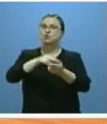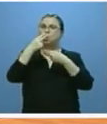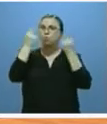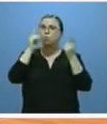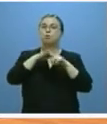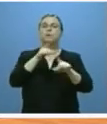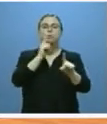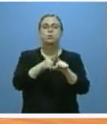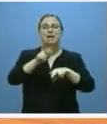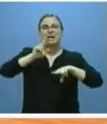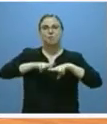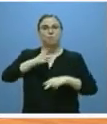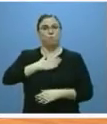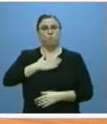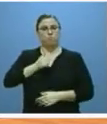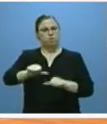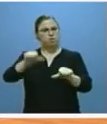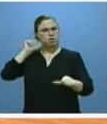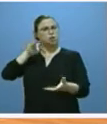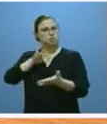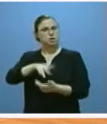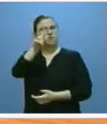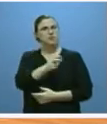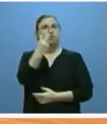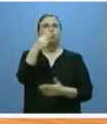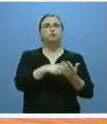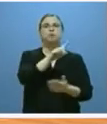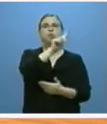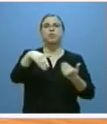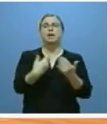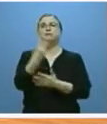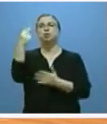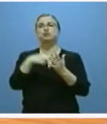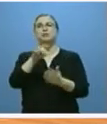carbón autóctono que ya estuvo vigente entre los años 2011 y 2014.